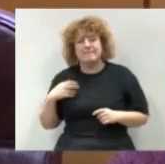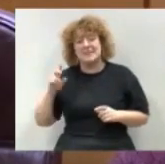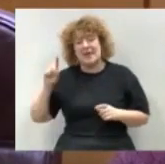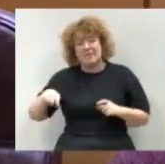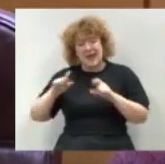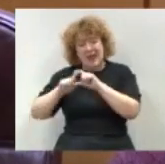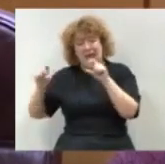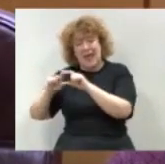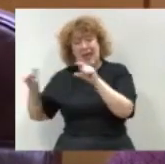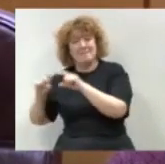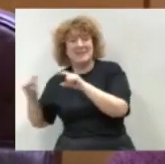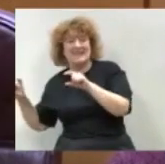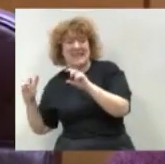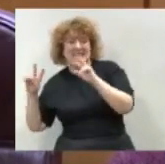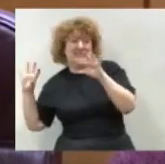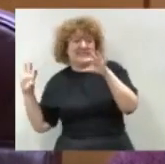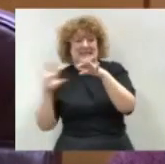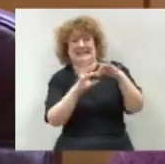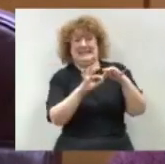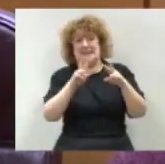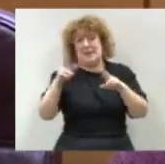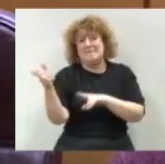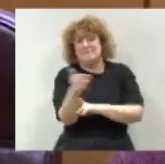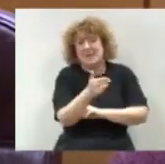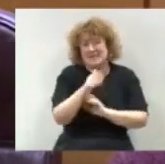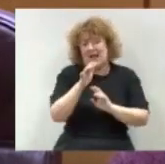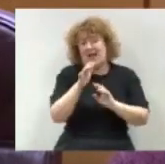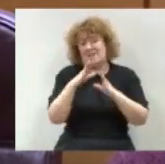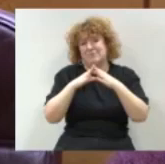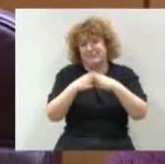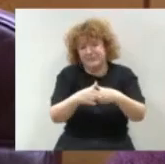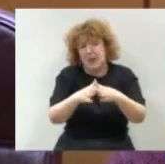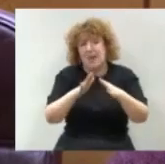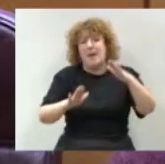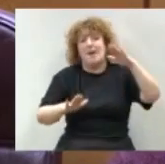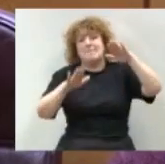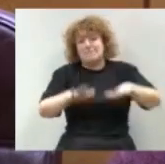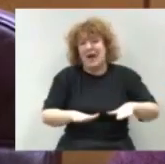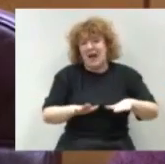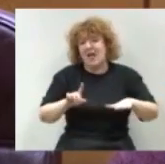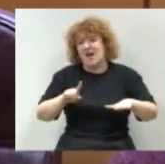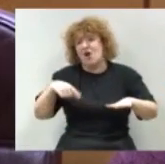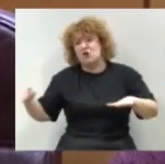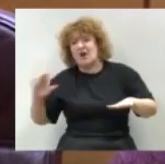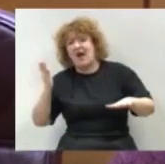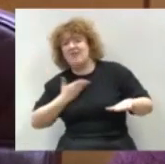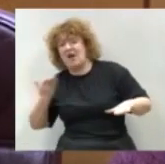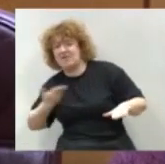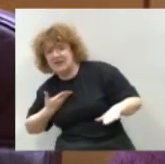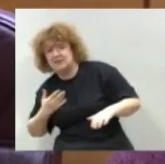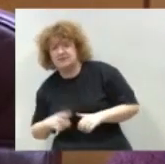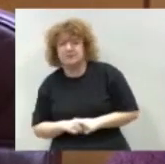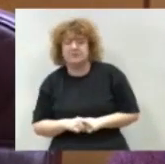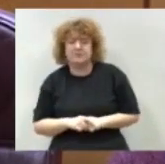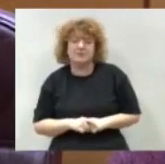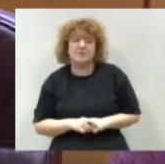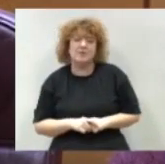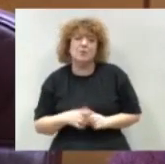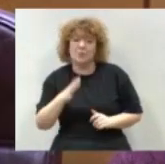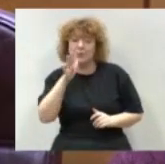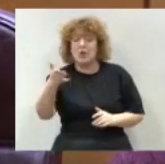operadores que están directamente afectados por esta parada. Arranchales y armadores vascos